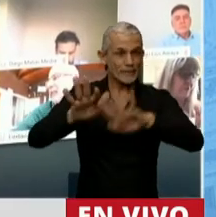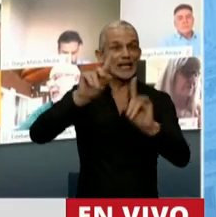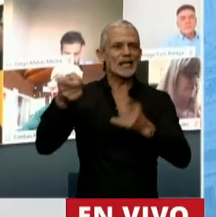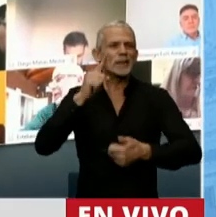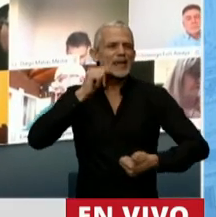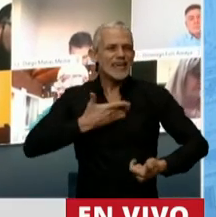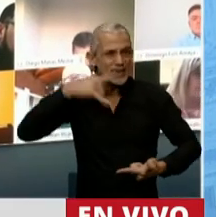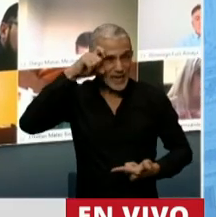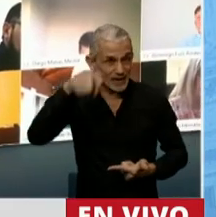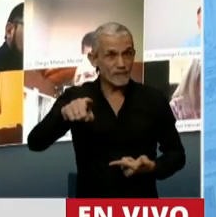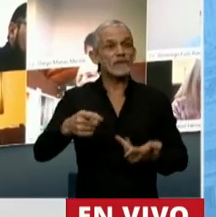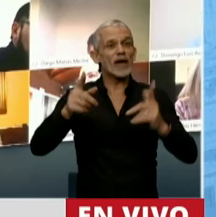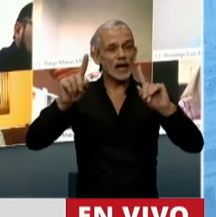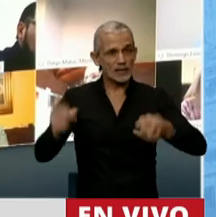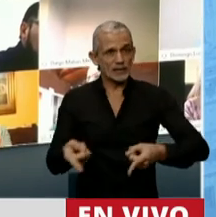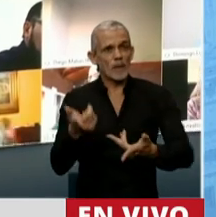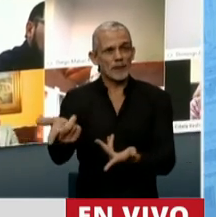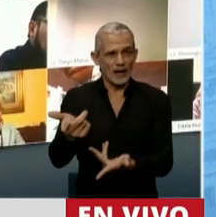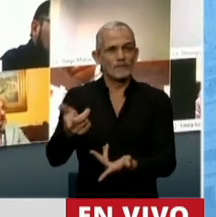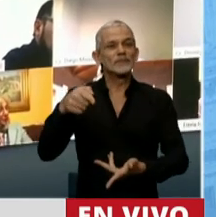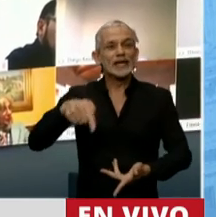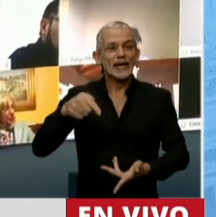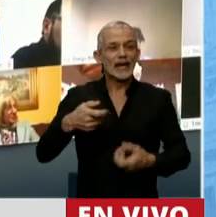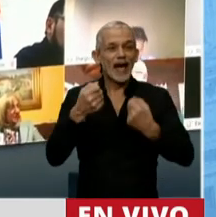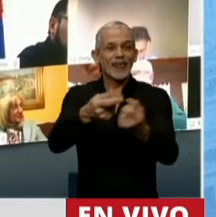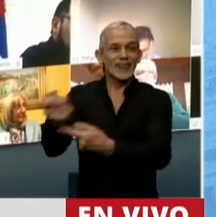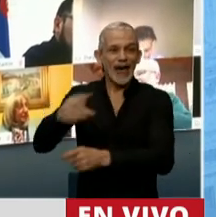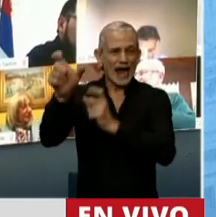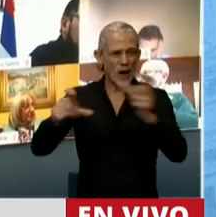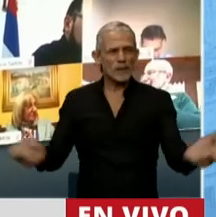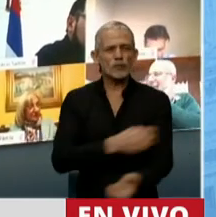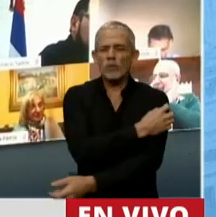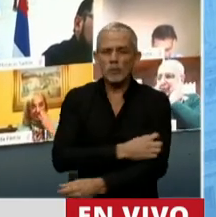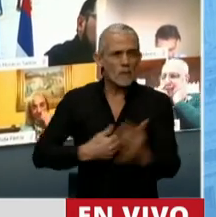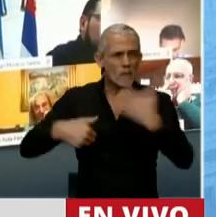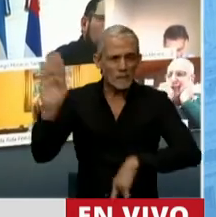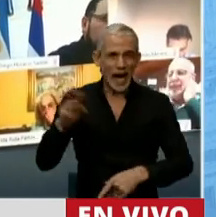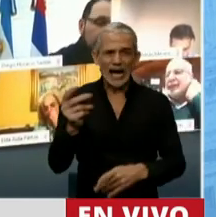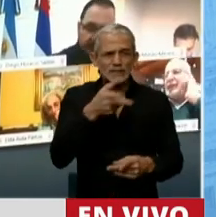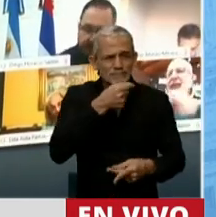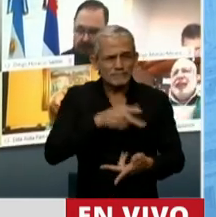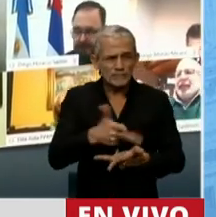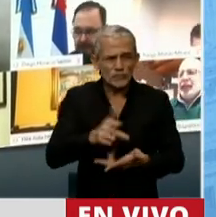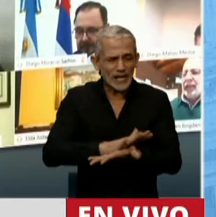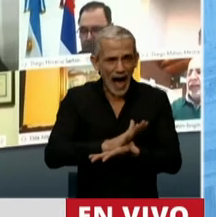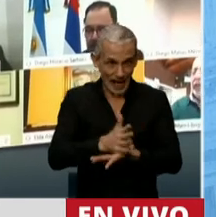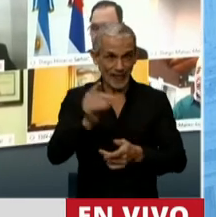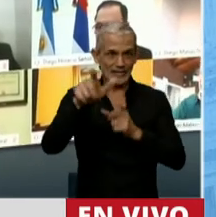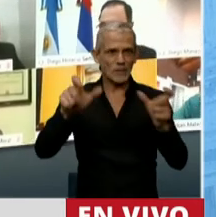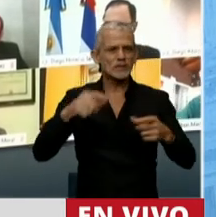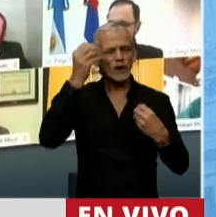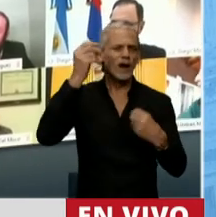IFE, que ha llegado a las personas que menos tienen, a las más vulnerables, a las que no tenían nada, a esas